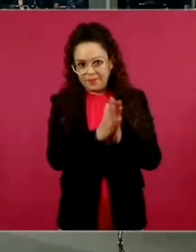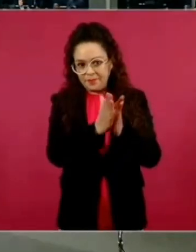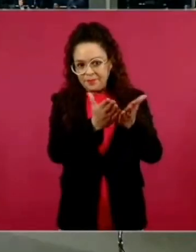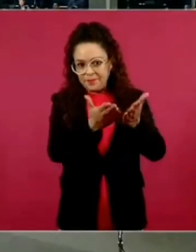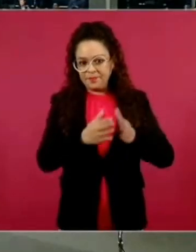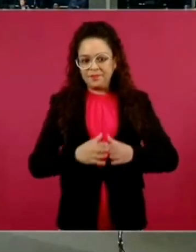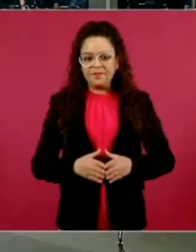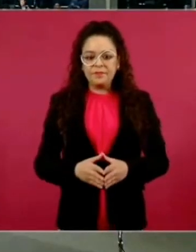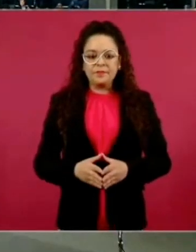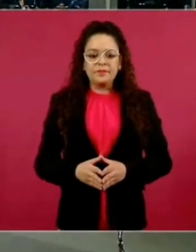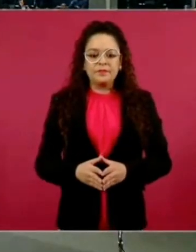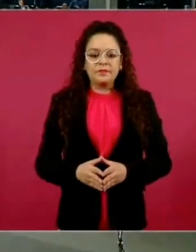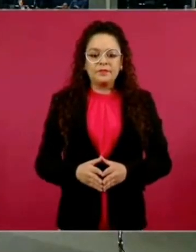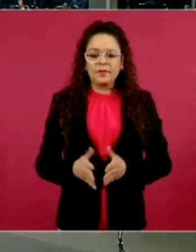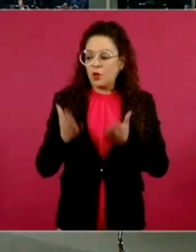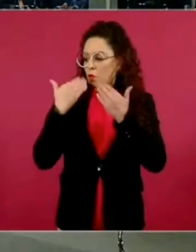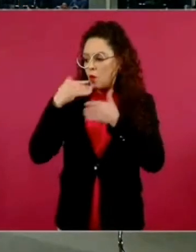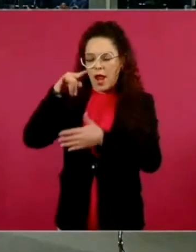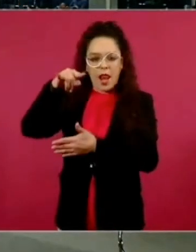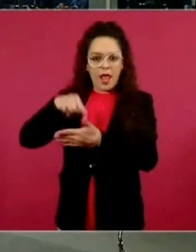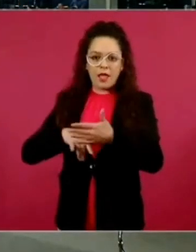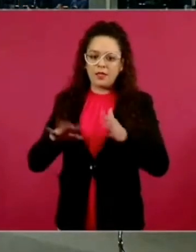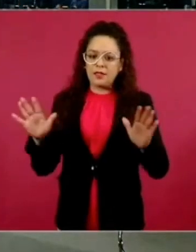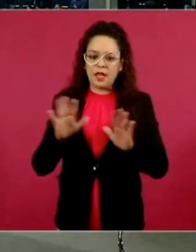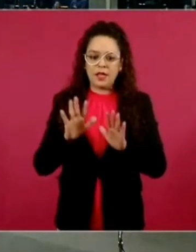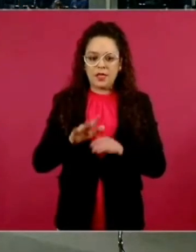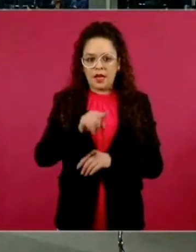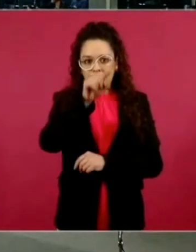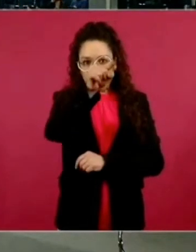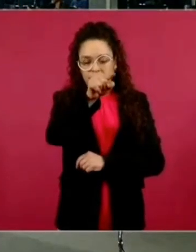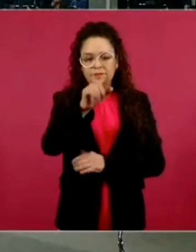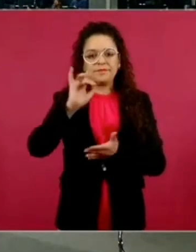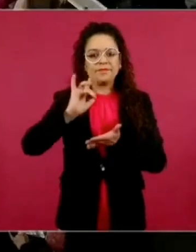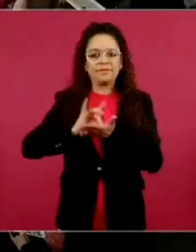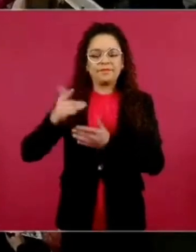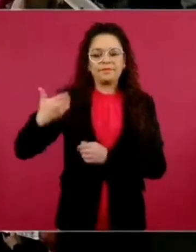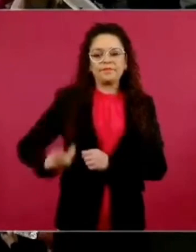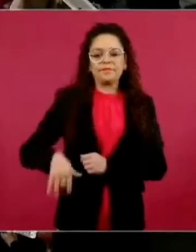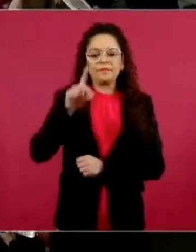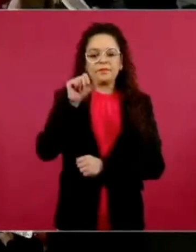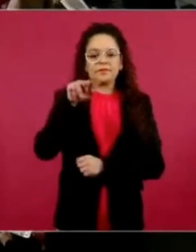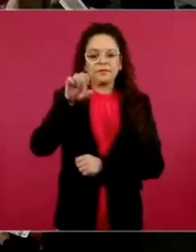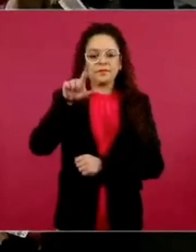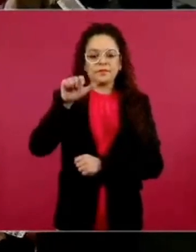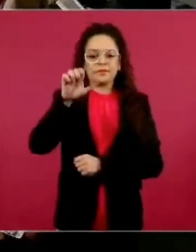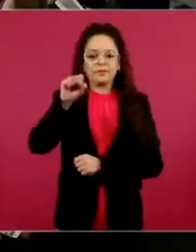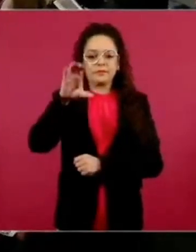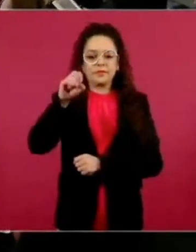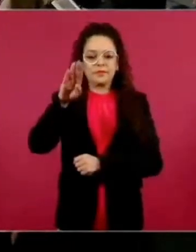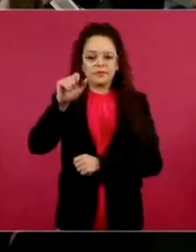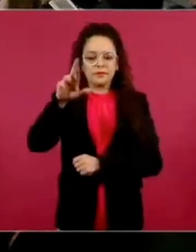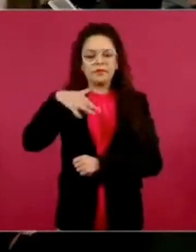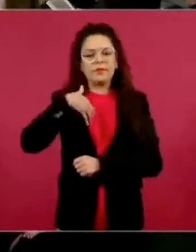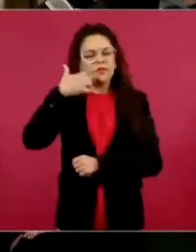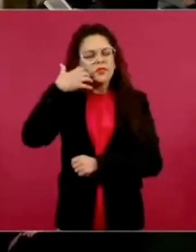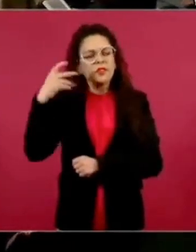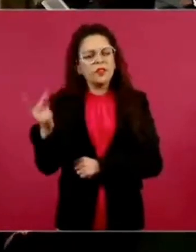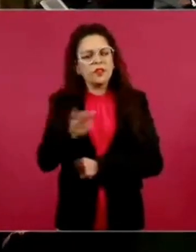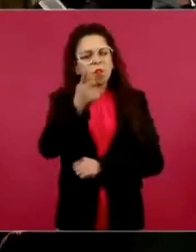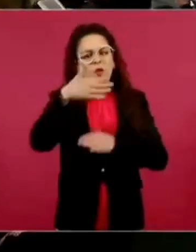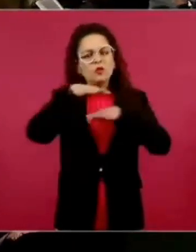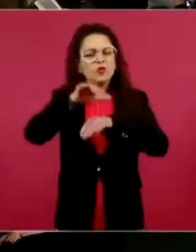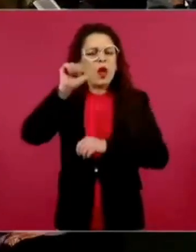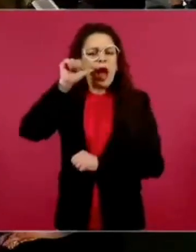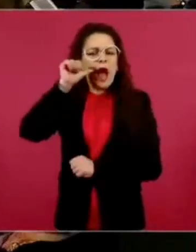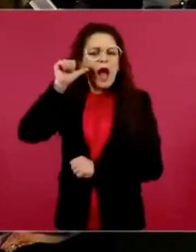Ya, si no hay lista, ya no hay lista. Gracias. Dalila Escobar de Proceso. Presidente, primero preguntarle sobre lo que ayer informaban en